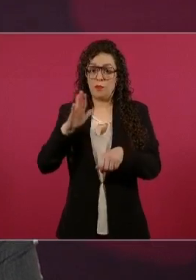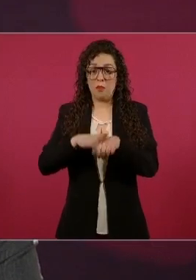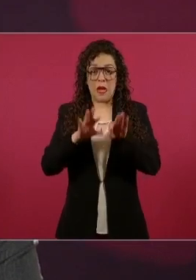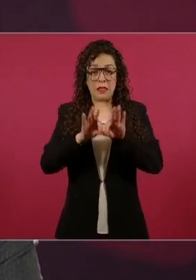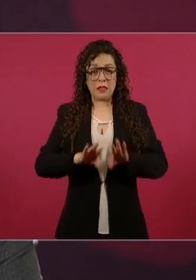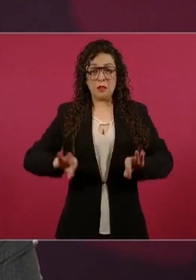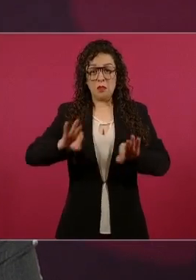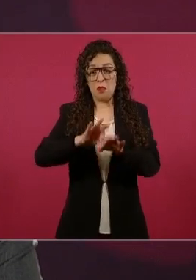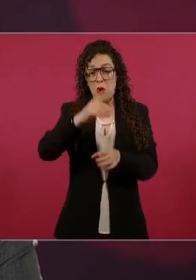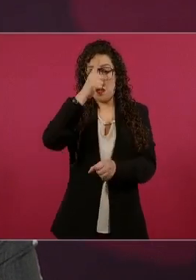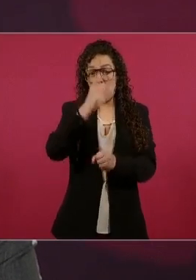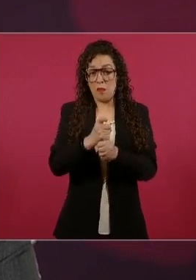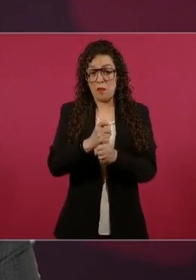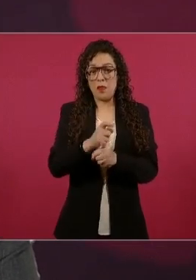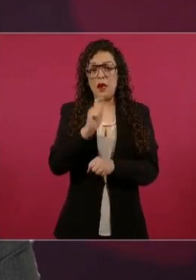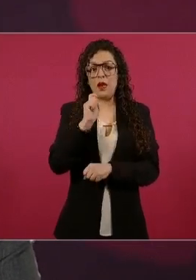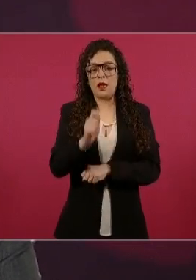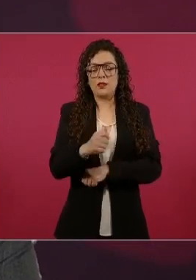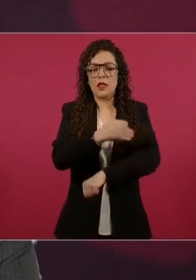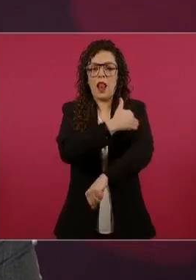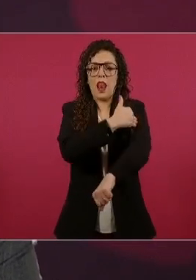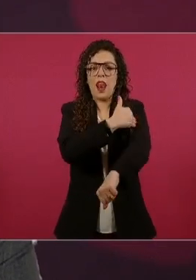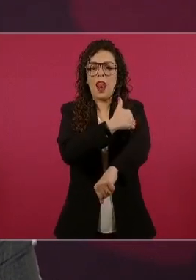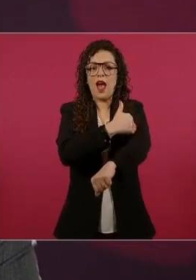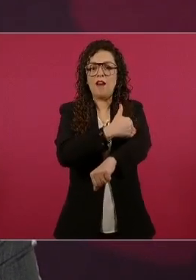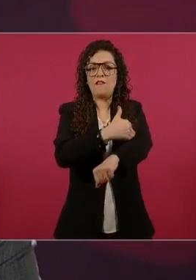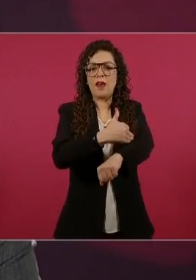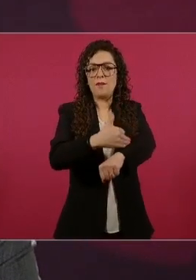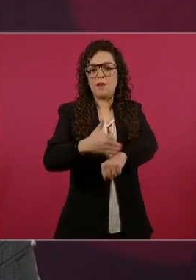de seguridad social en nuestro país.